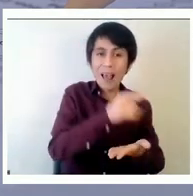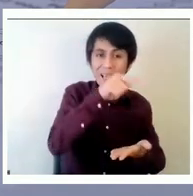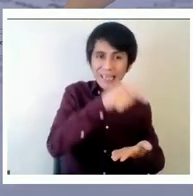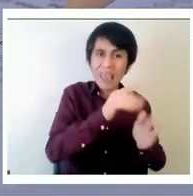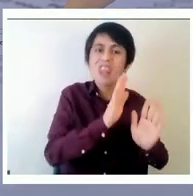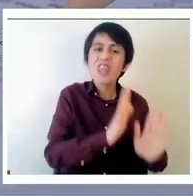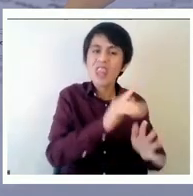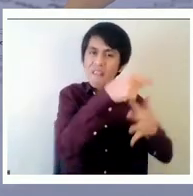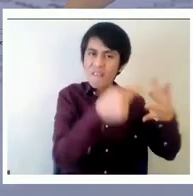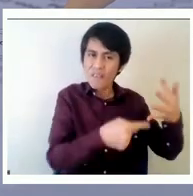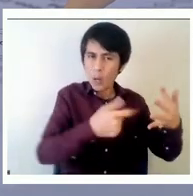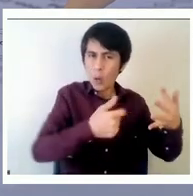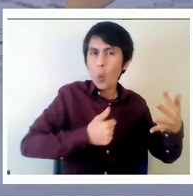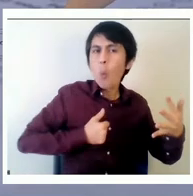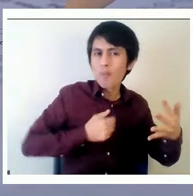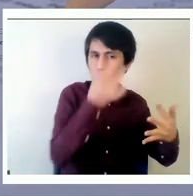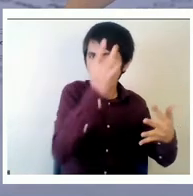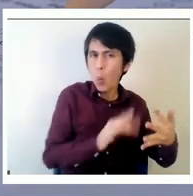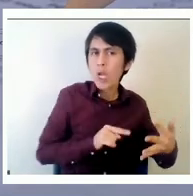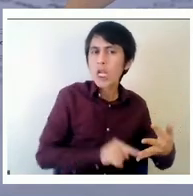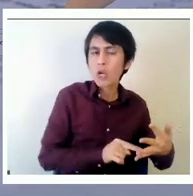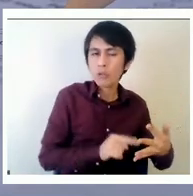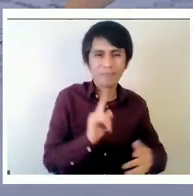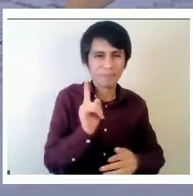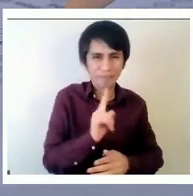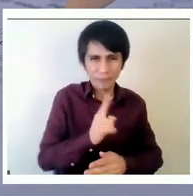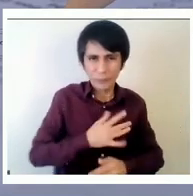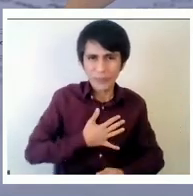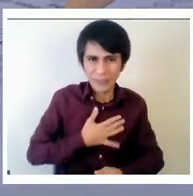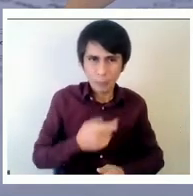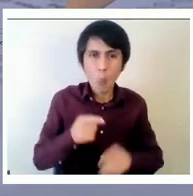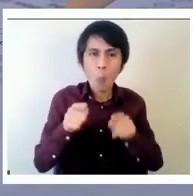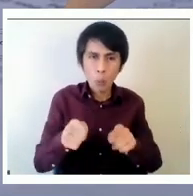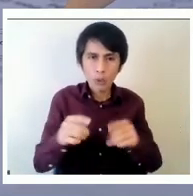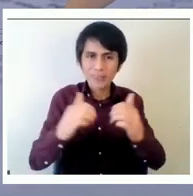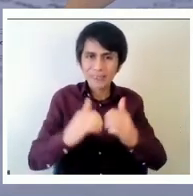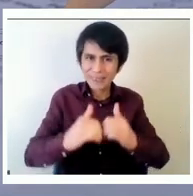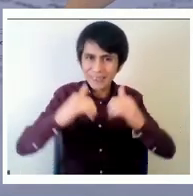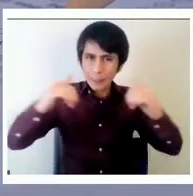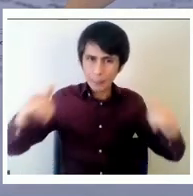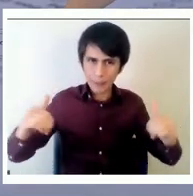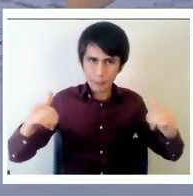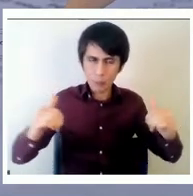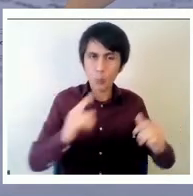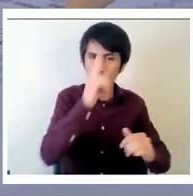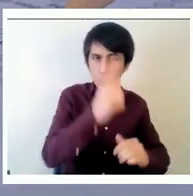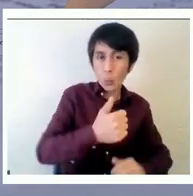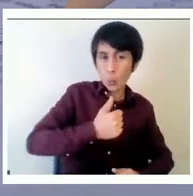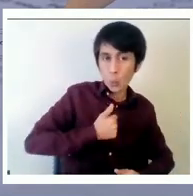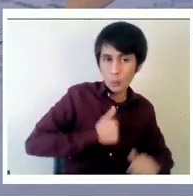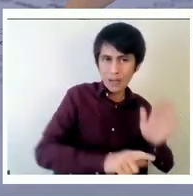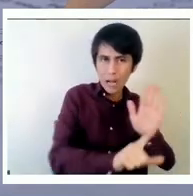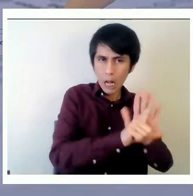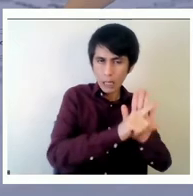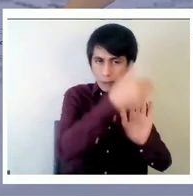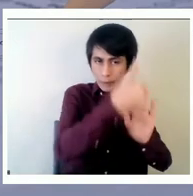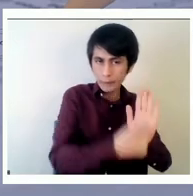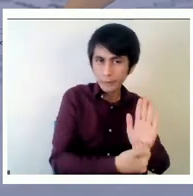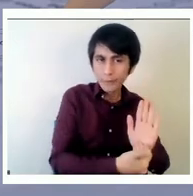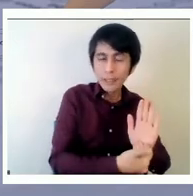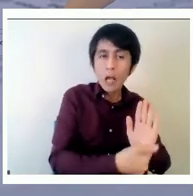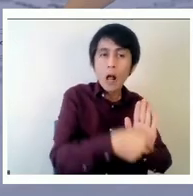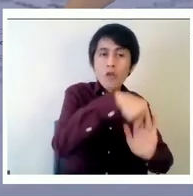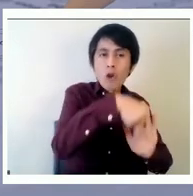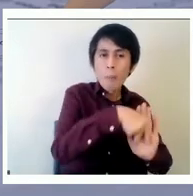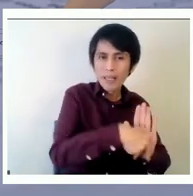dicha calidad por lo tanto separamos el cumplimiento de la ley y de la normativa en la